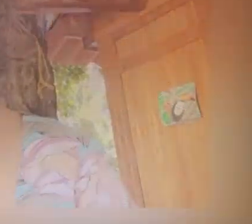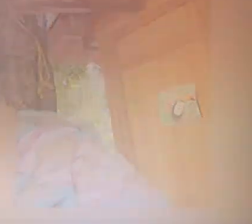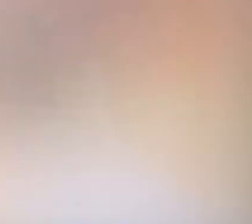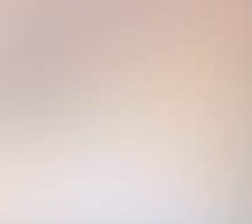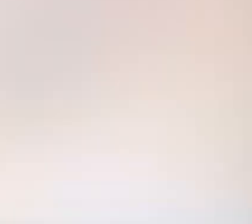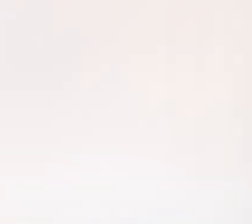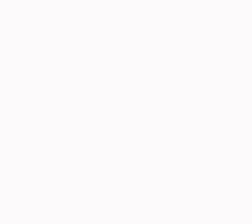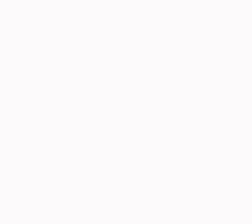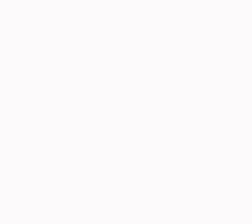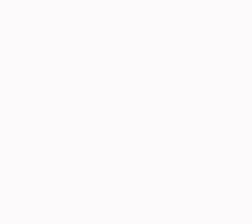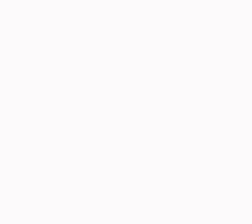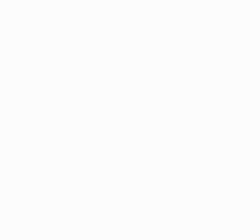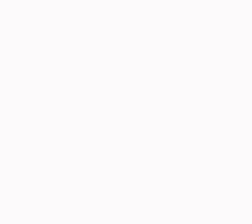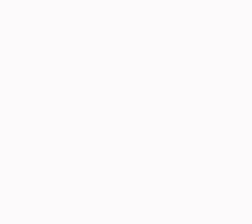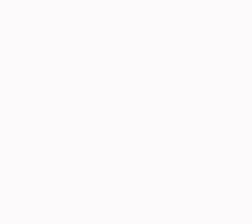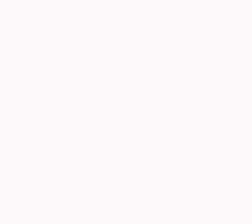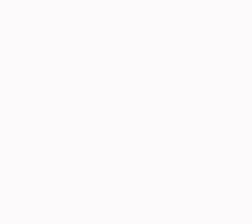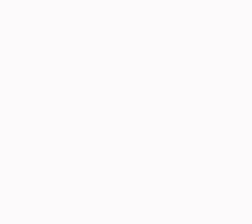hacer.